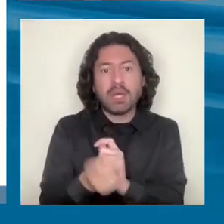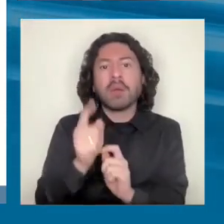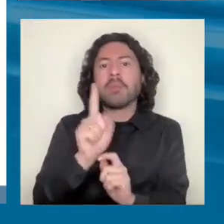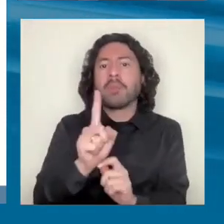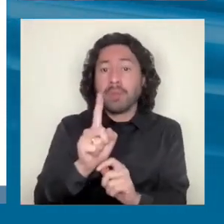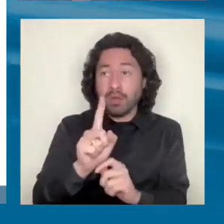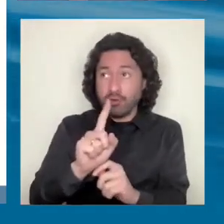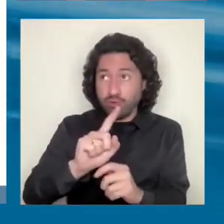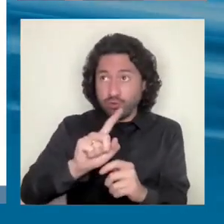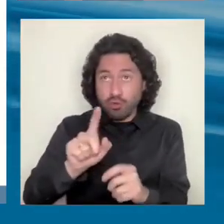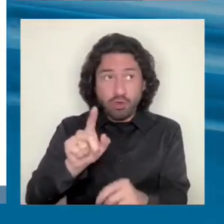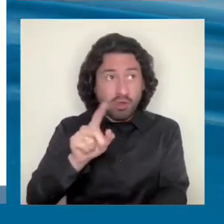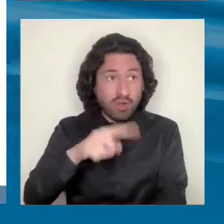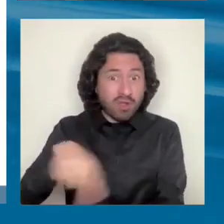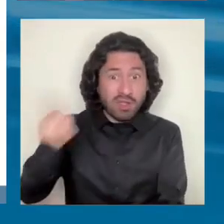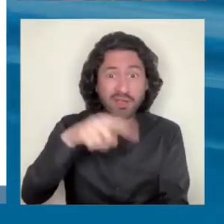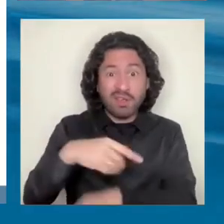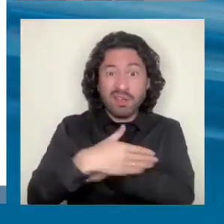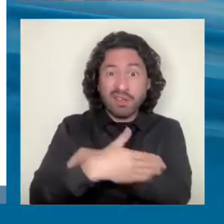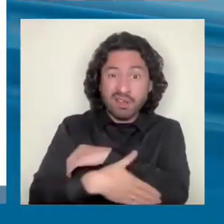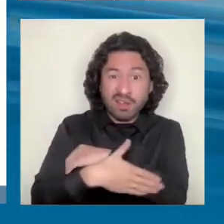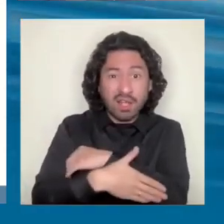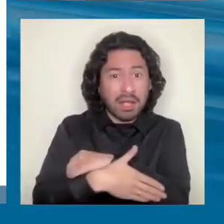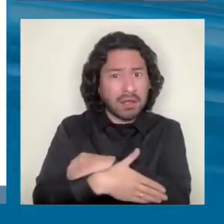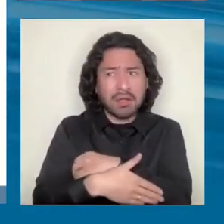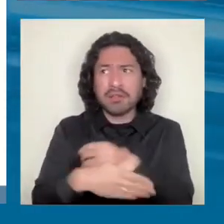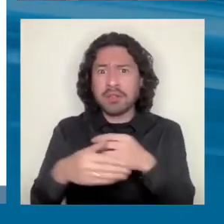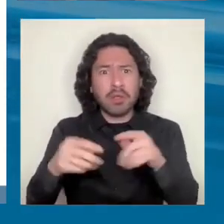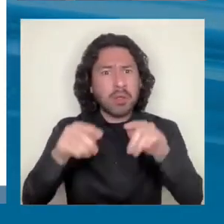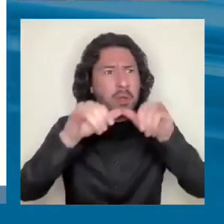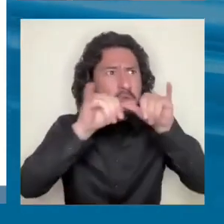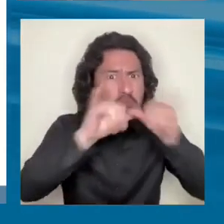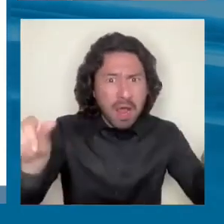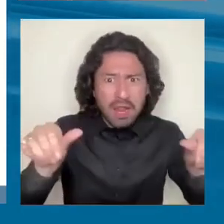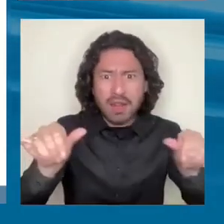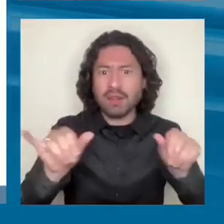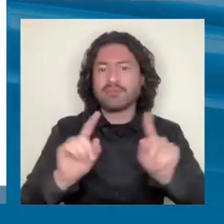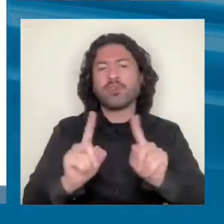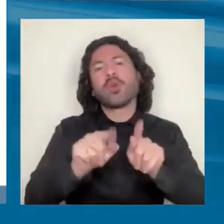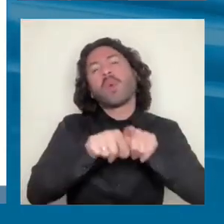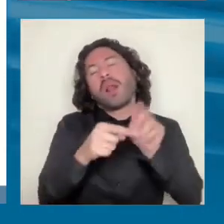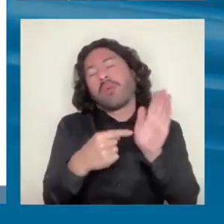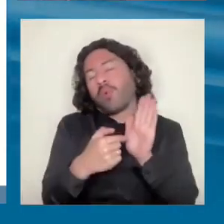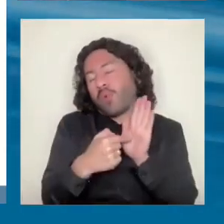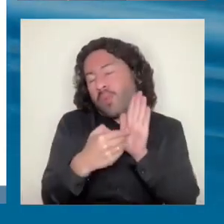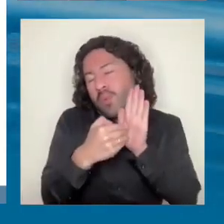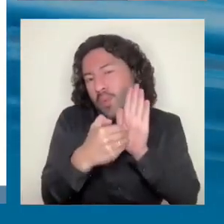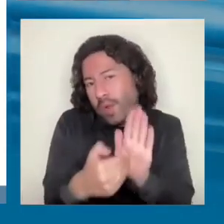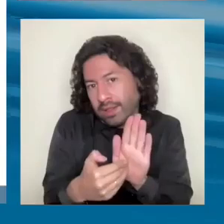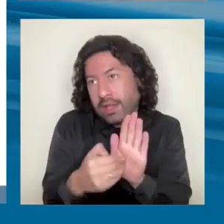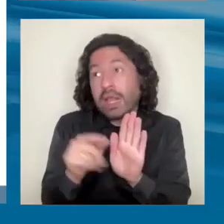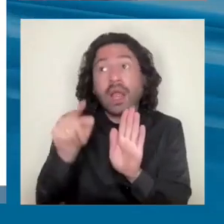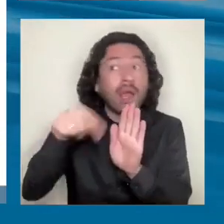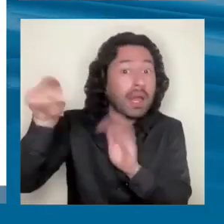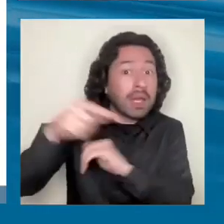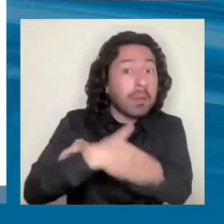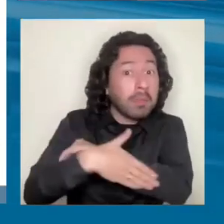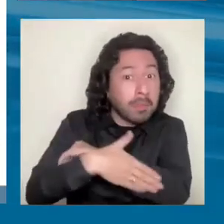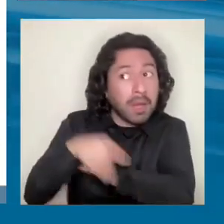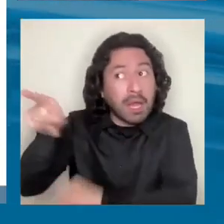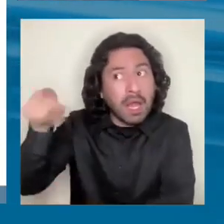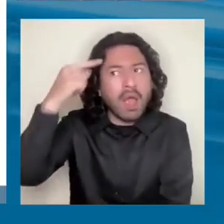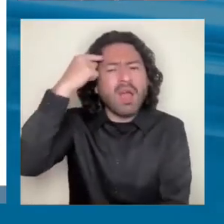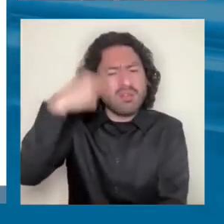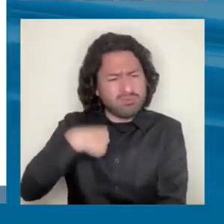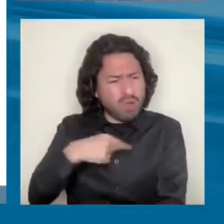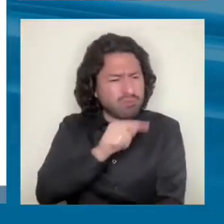países, no es como dicen en inglés, one size fits all, no, no es eso, es una lista ilustrativa, cada país tiene que definir qué sectores le conviene y